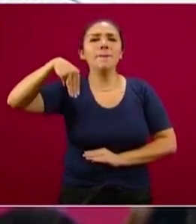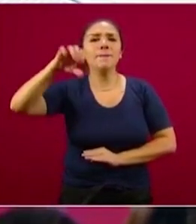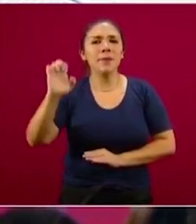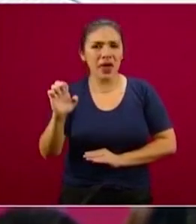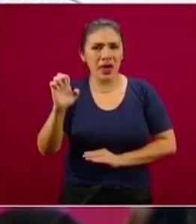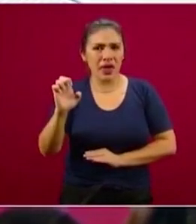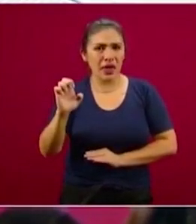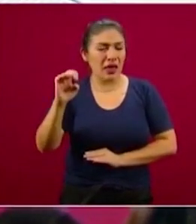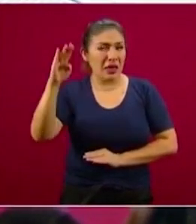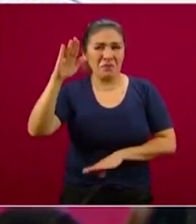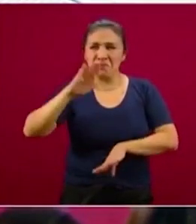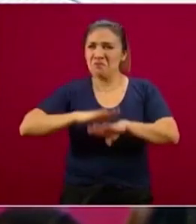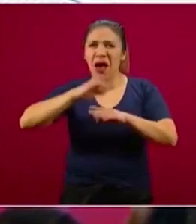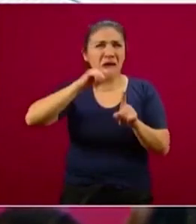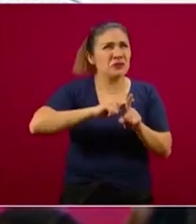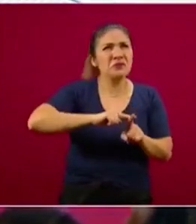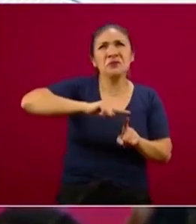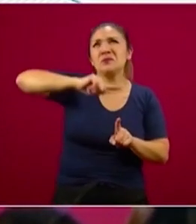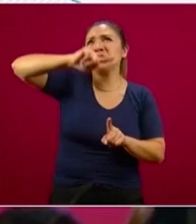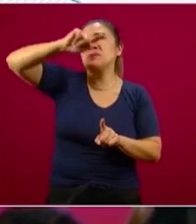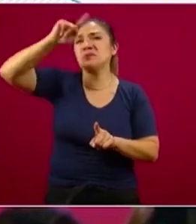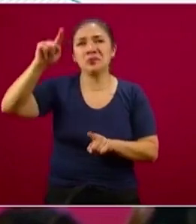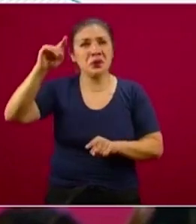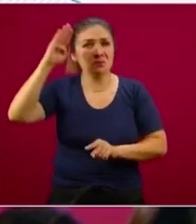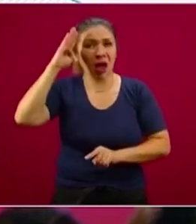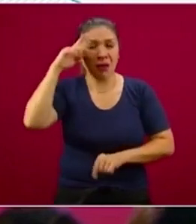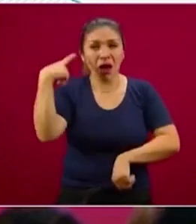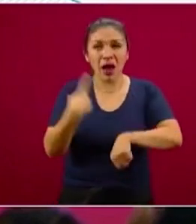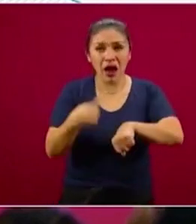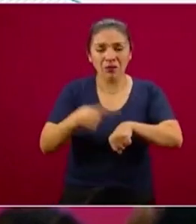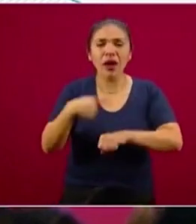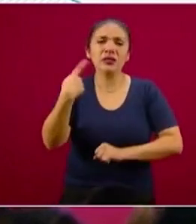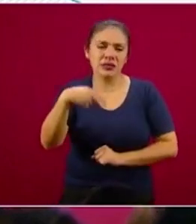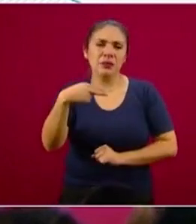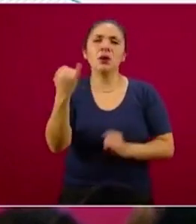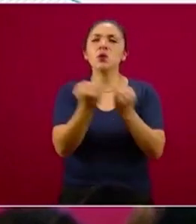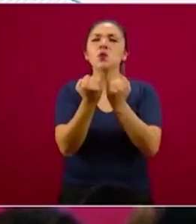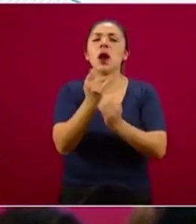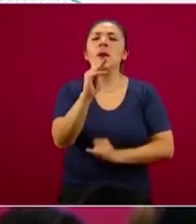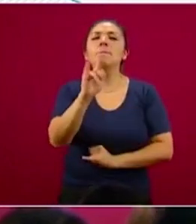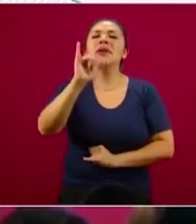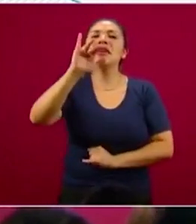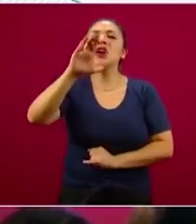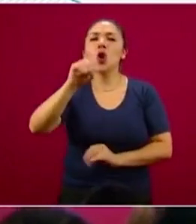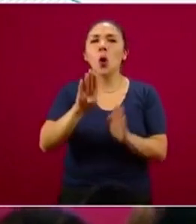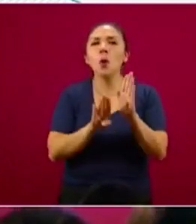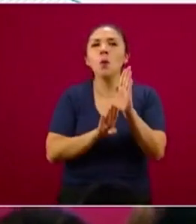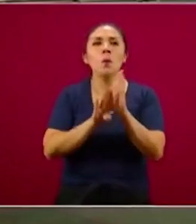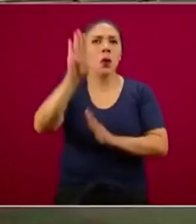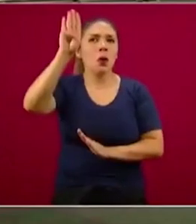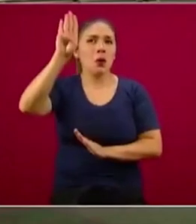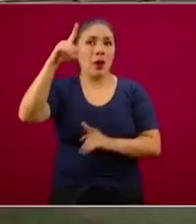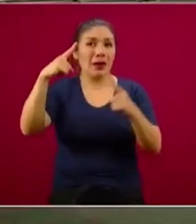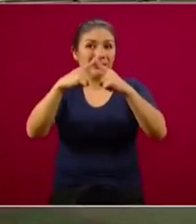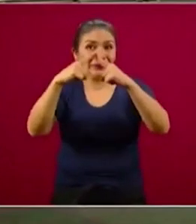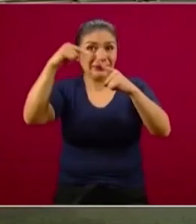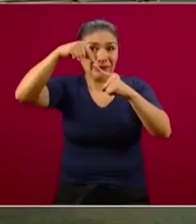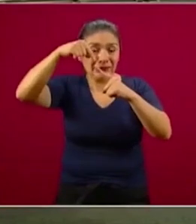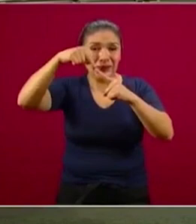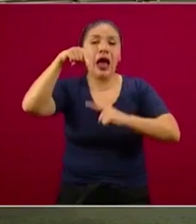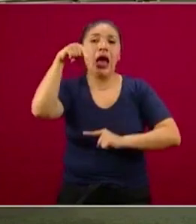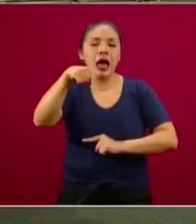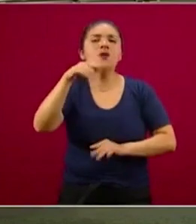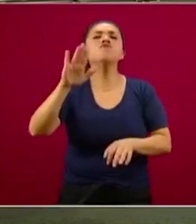clímax o momento máximo o pico de la epidemia, generalmente porque se